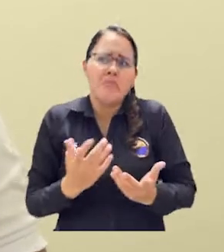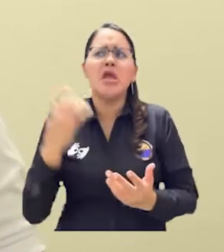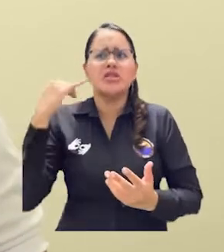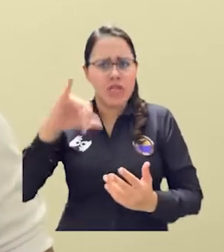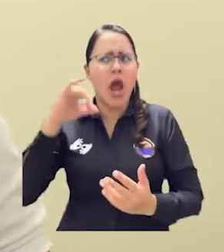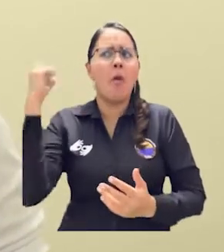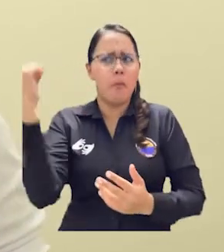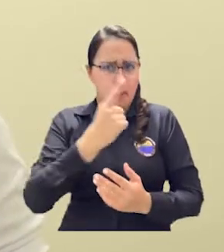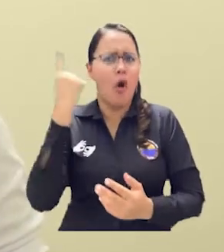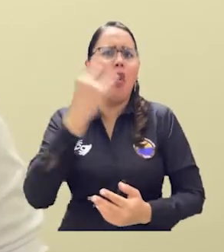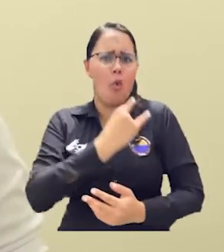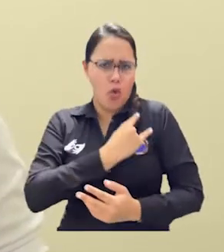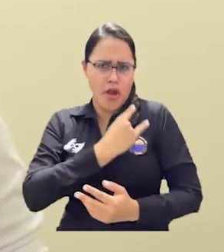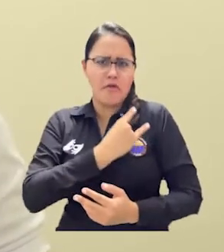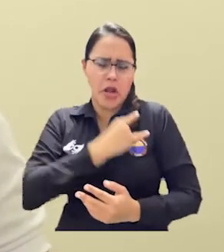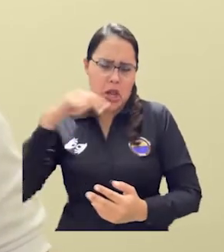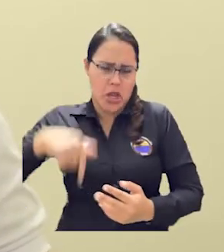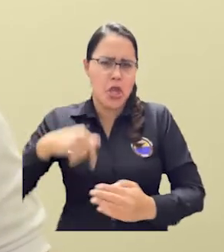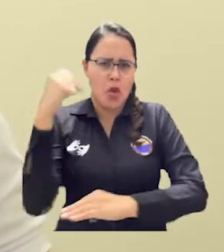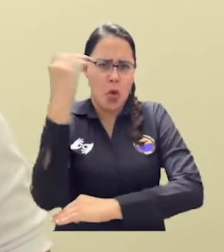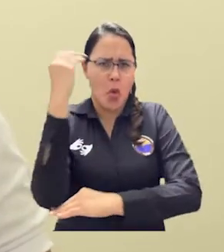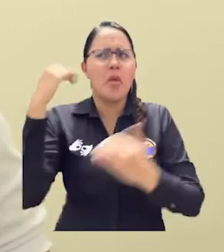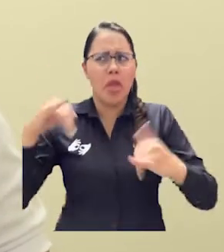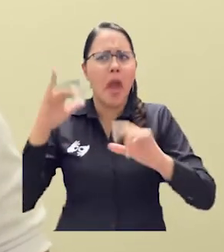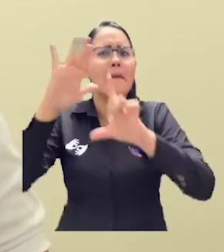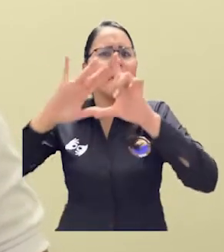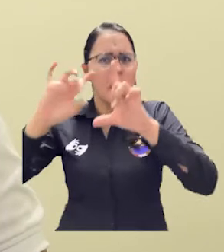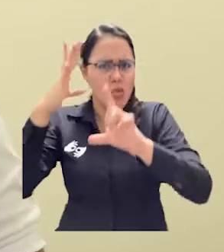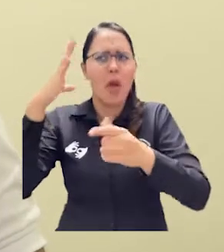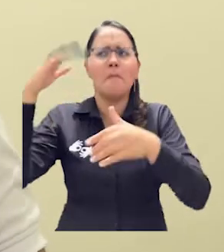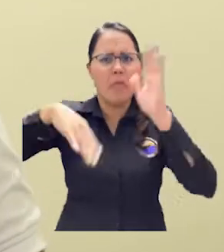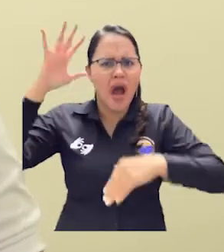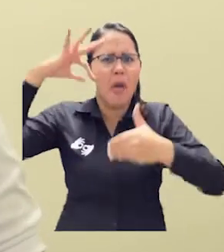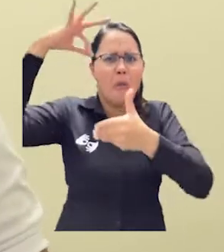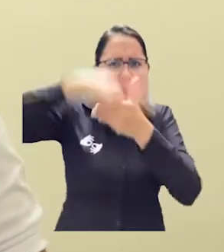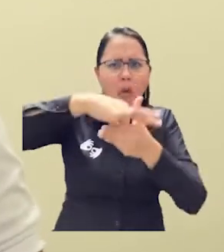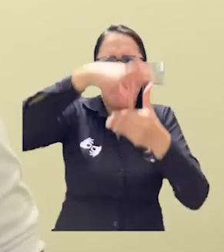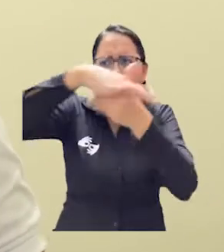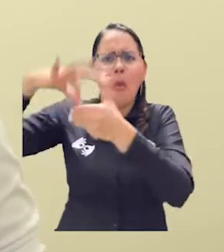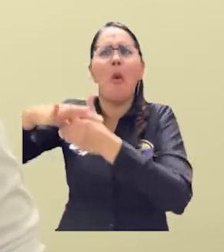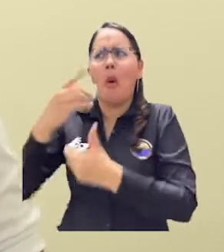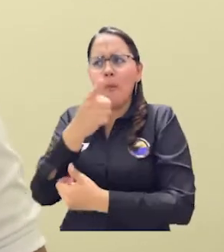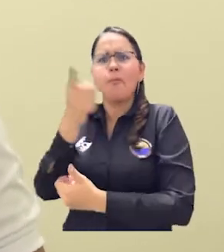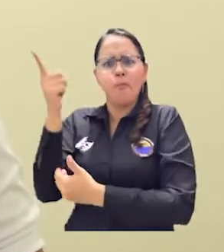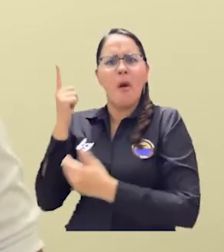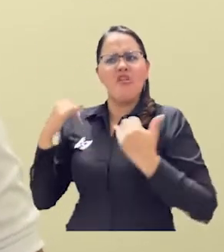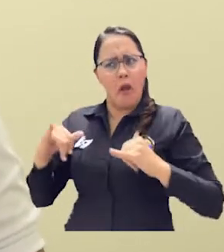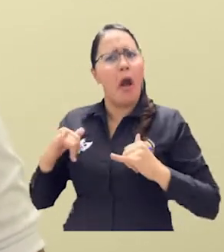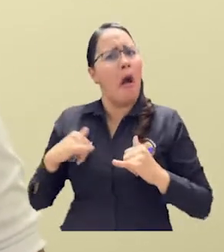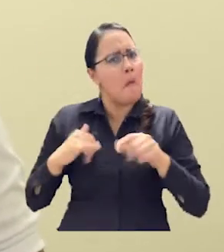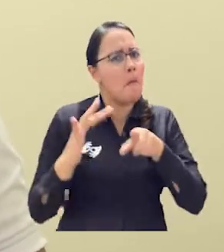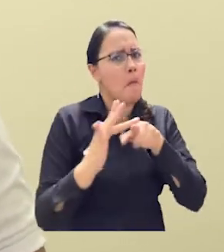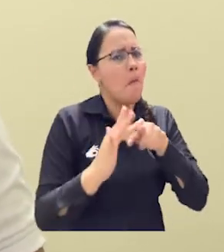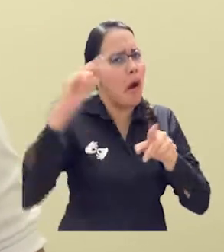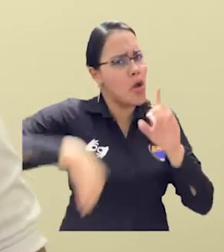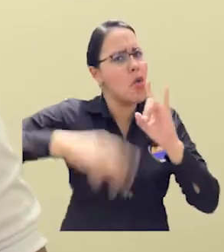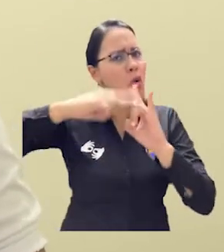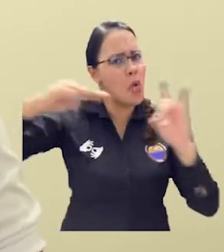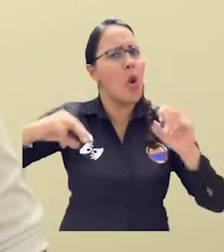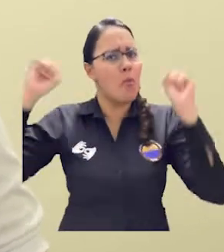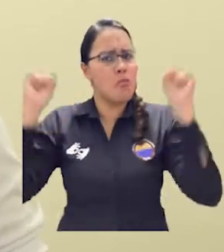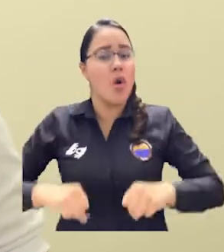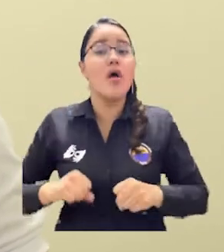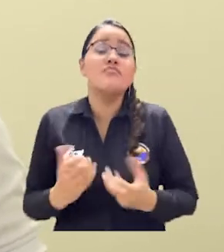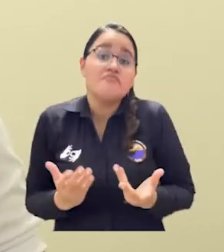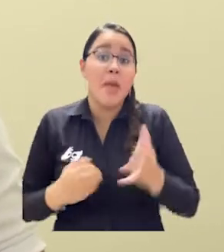realizando en otras universidades del país, algo que el Consejo Superior aprobó debido a su agilidad en temas logísticos, la reducción de los